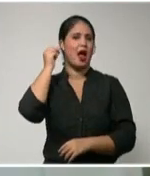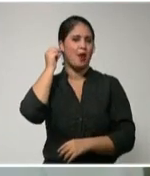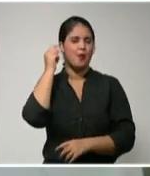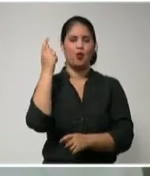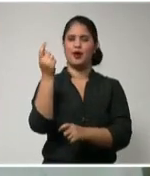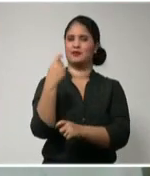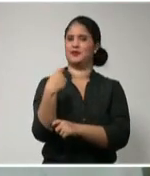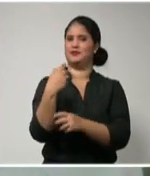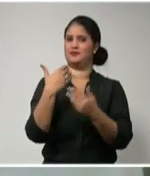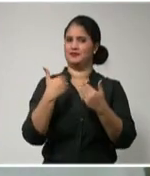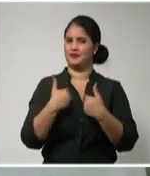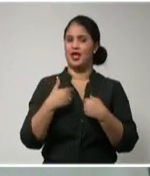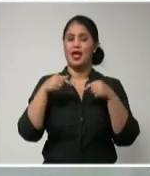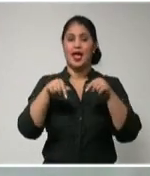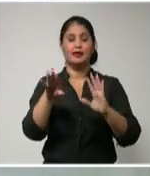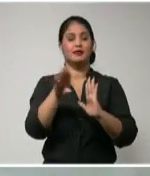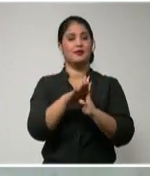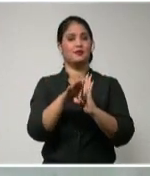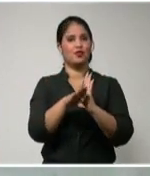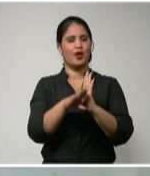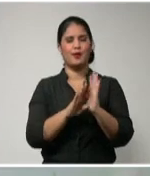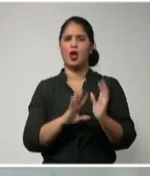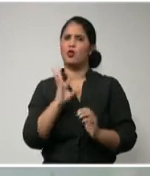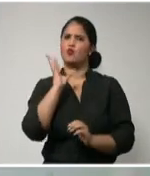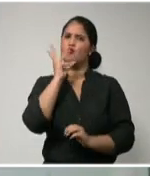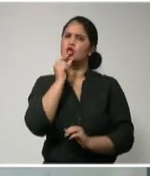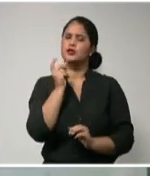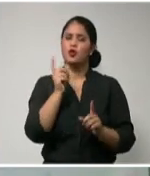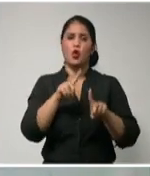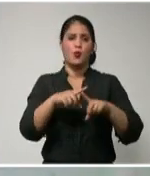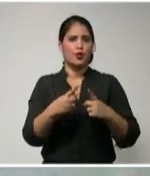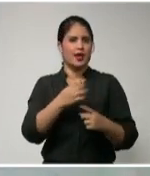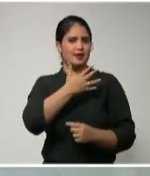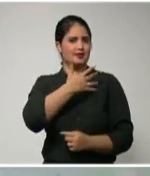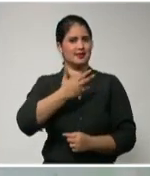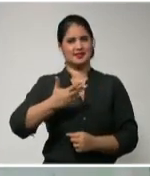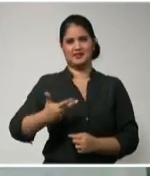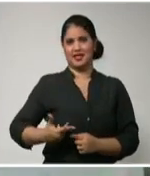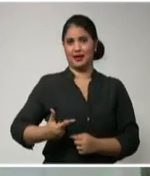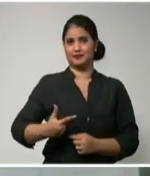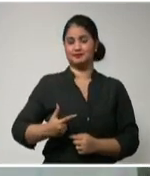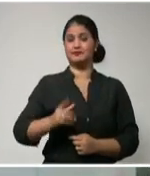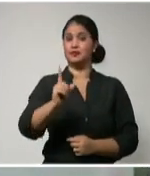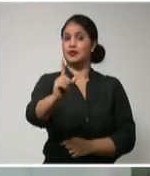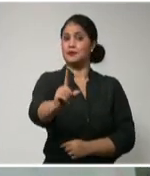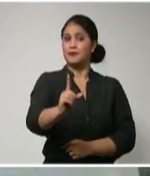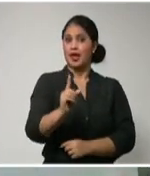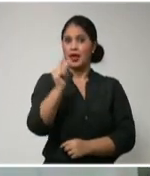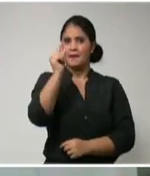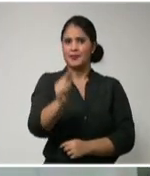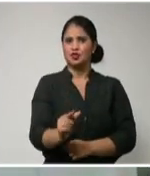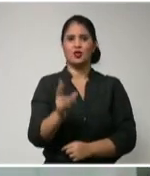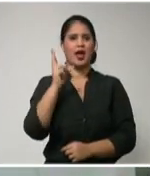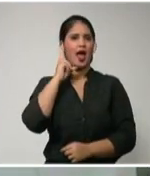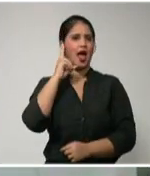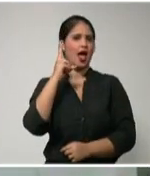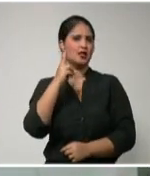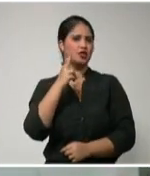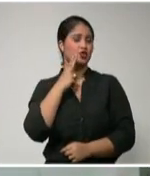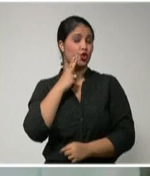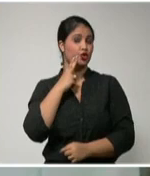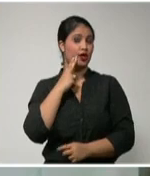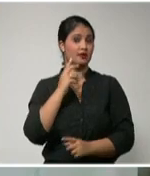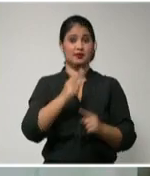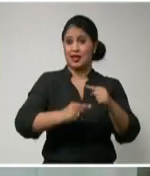uno de los más humanos que hay. Cuando uno ve a un paciente sordo y sordociego mayor,